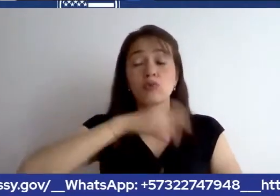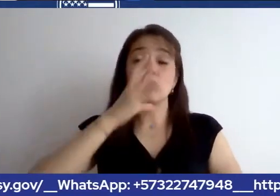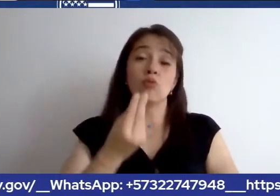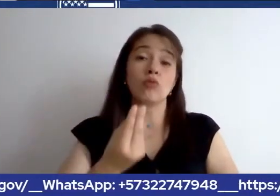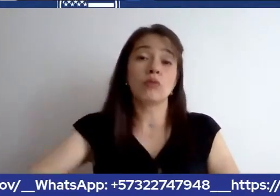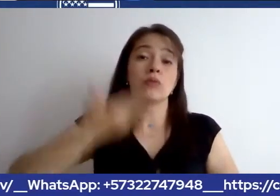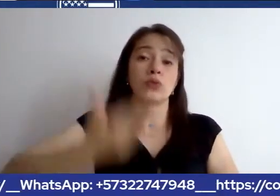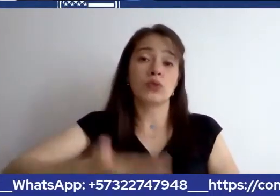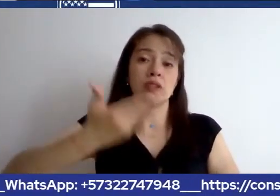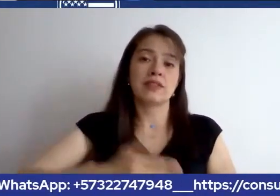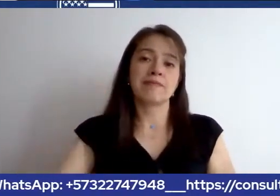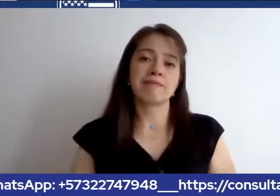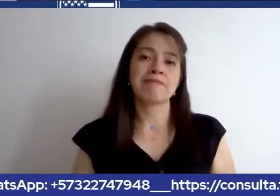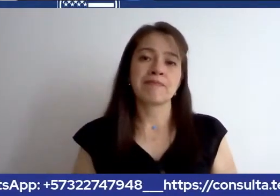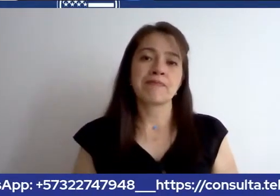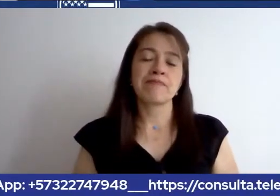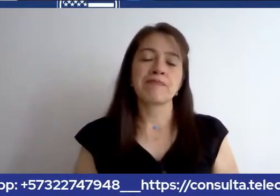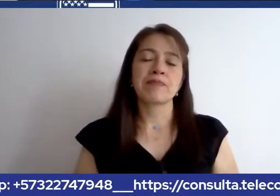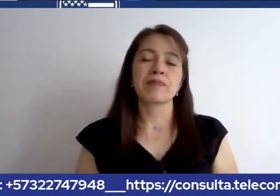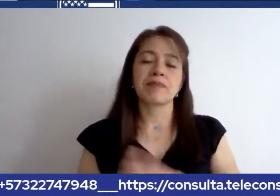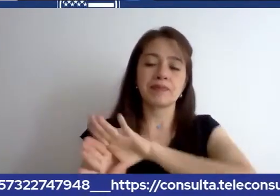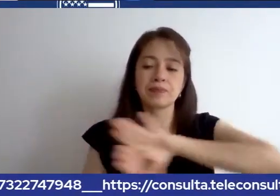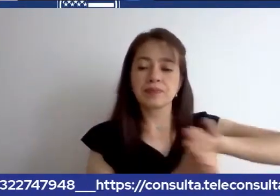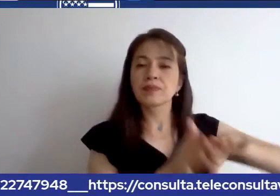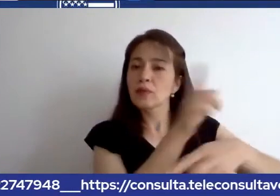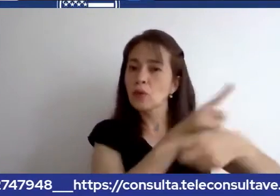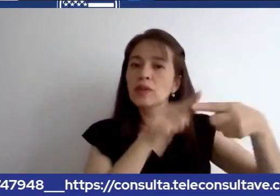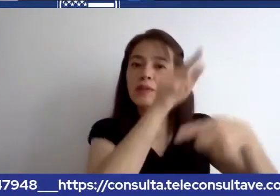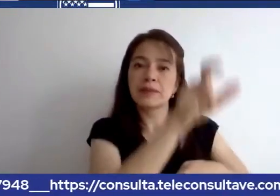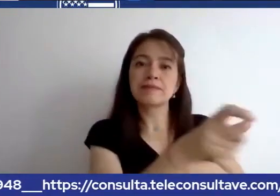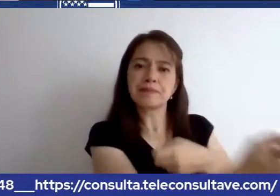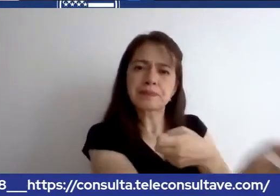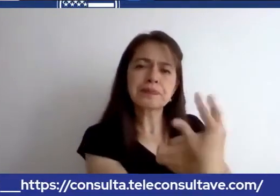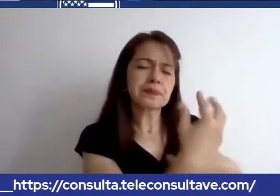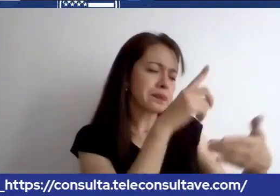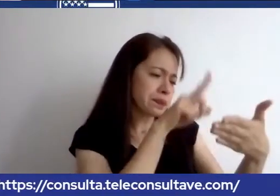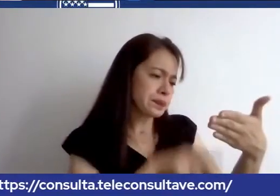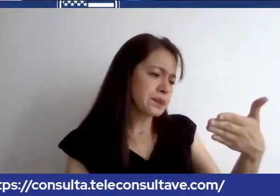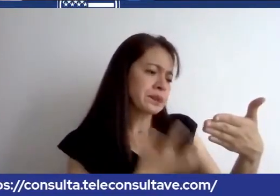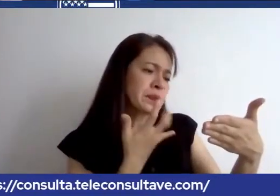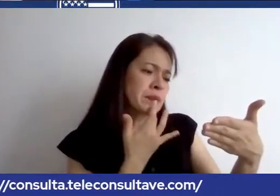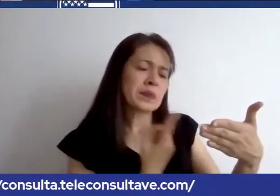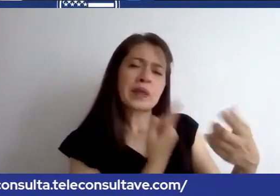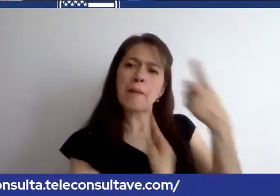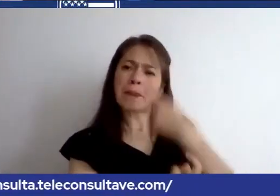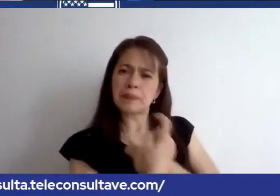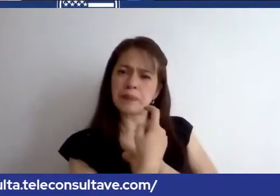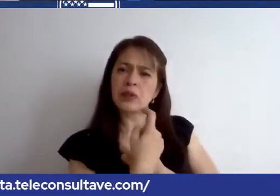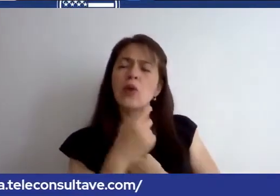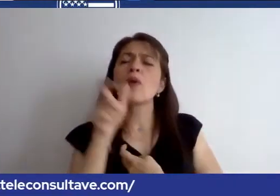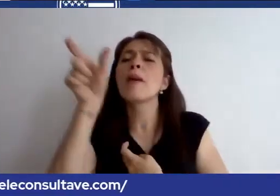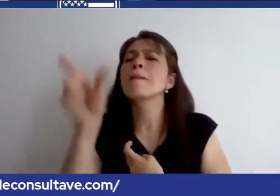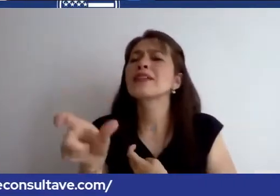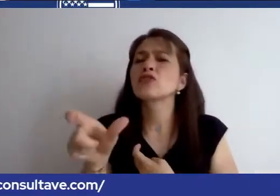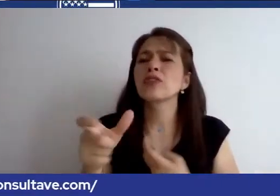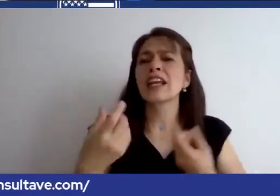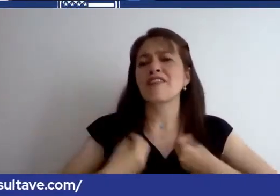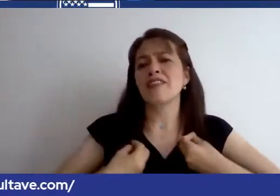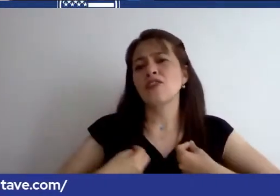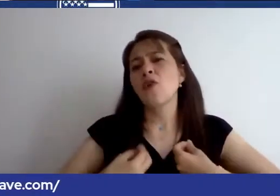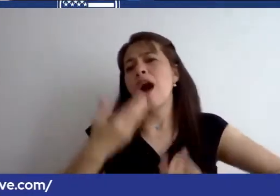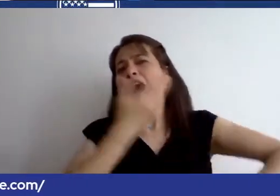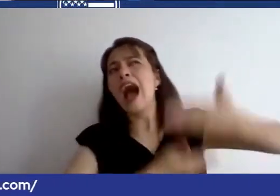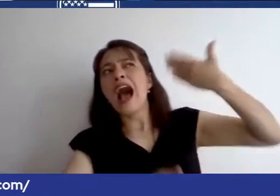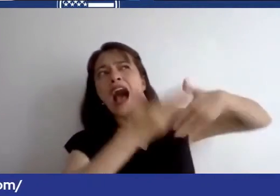a maría quintero pregunta una persona que tuvo vida vida americana hace 28